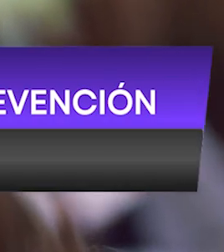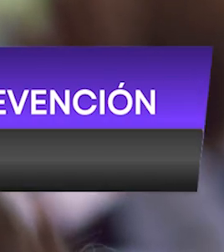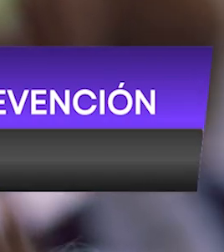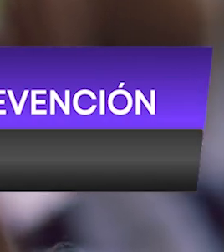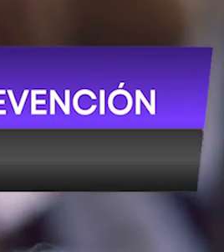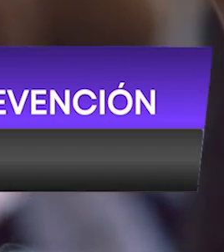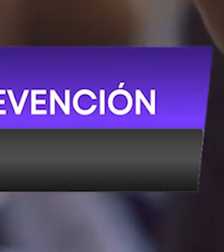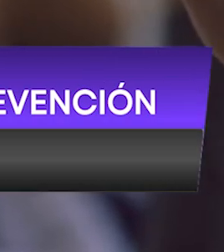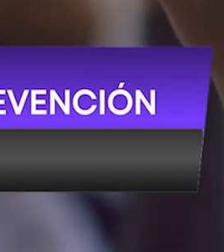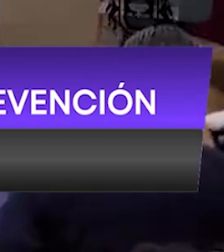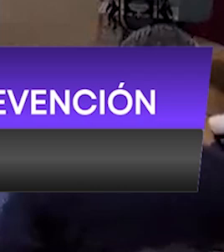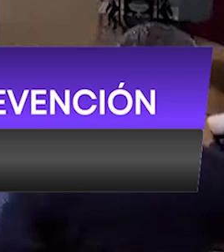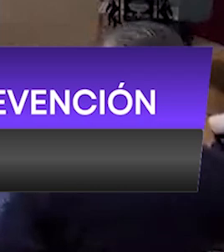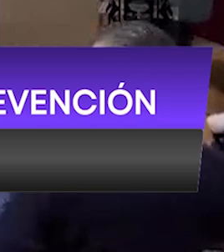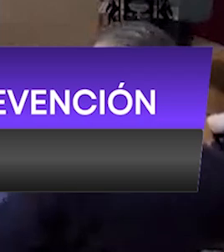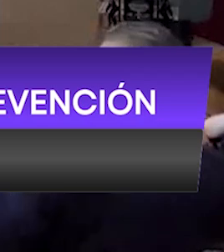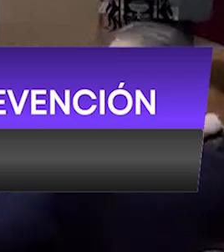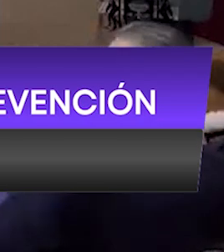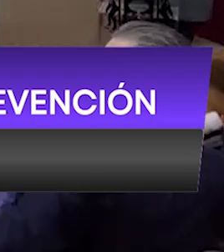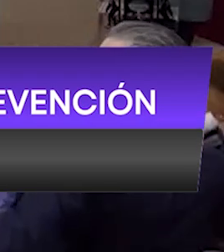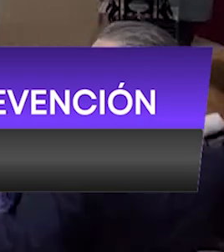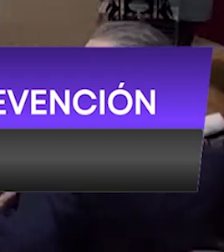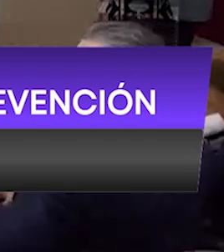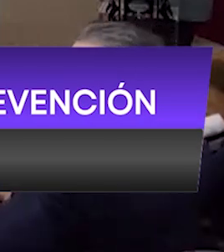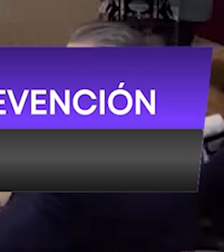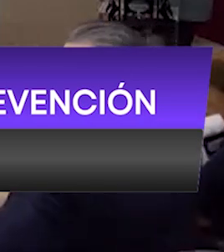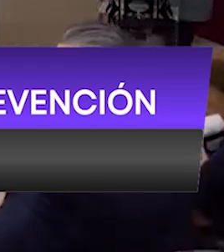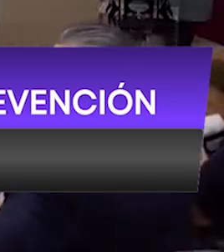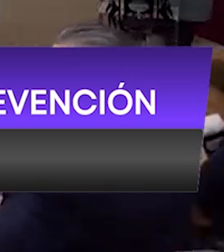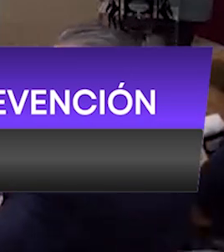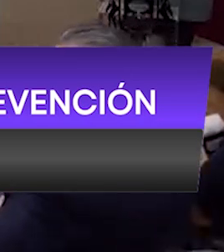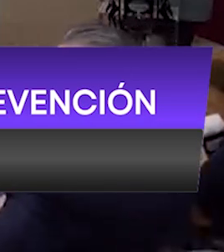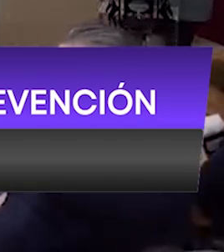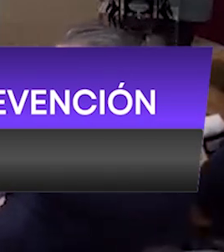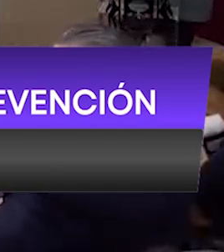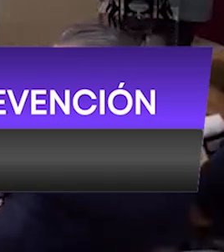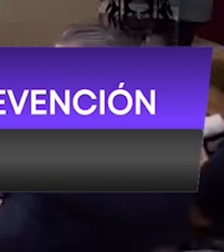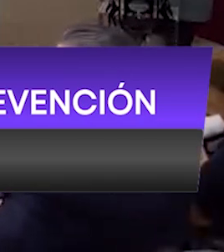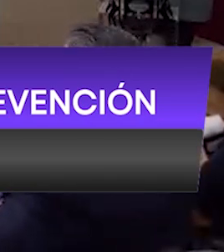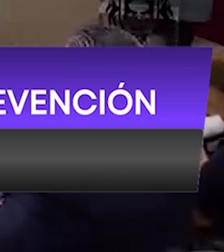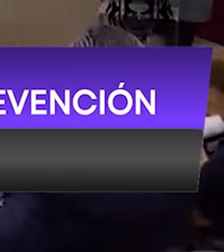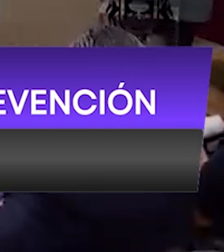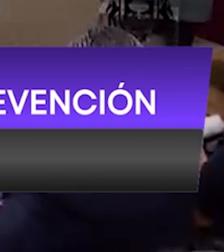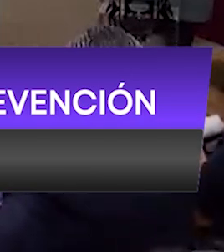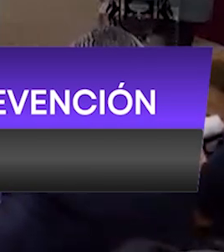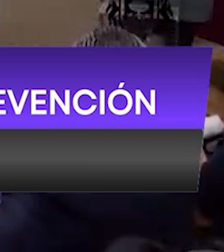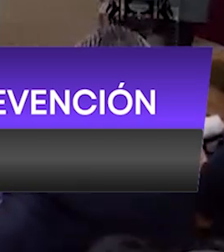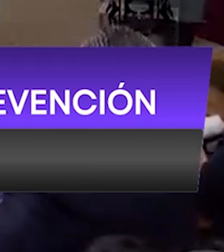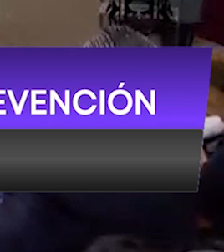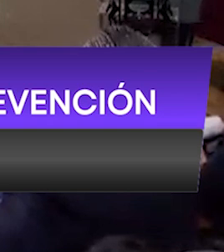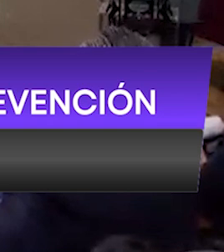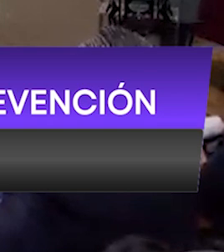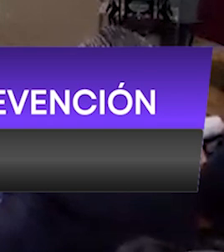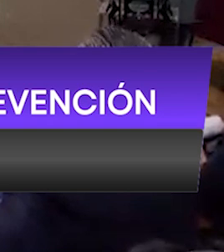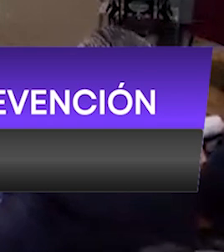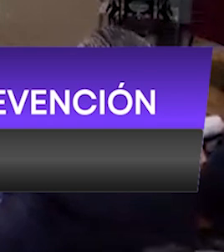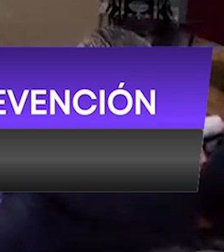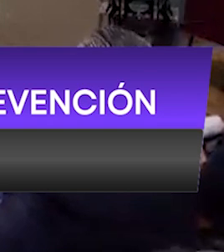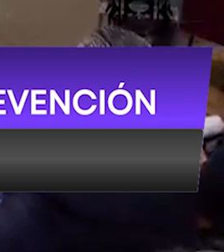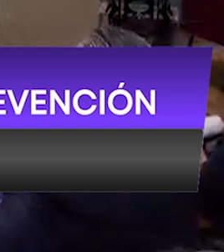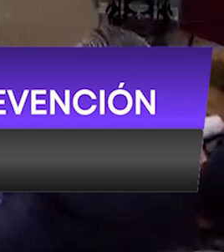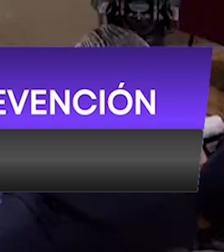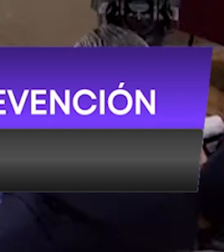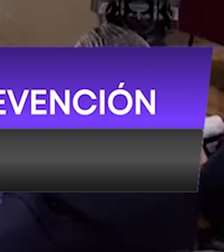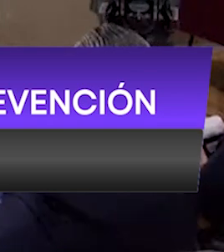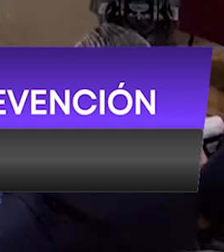externaron sus dudas. Finalmente, se hizo entrega de un reconocimiento al Dr. Félix por su participación en la Semana de la Salud 2023.